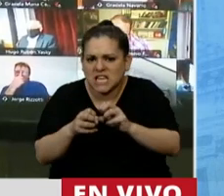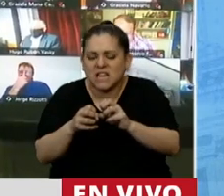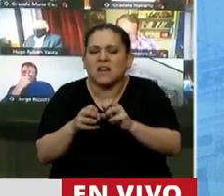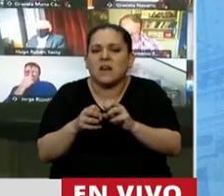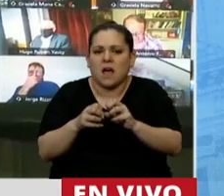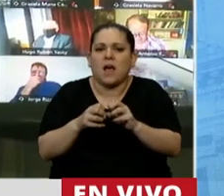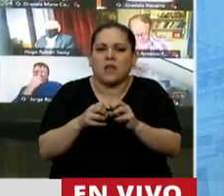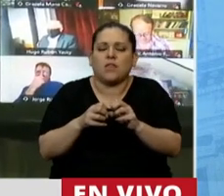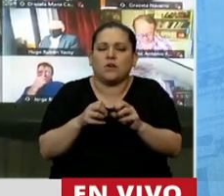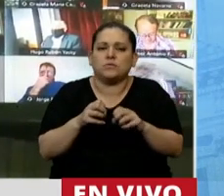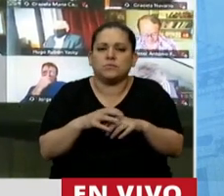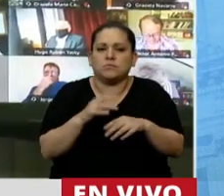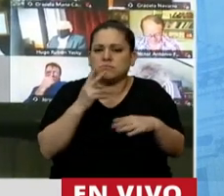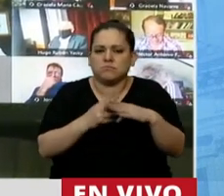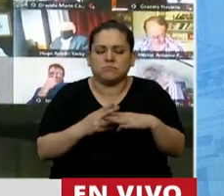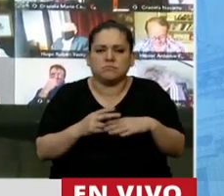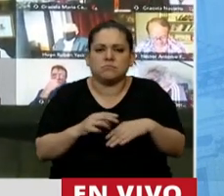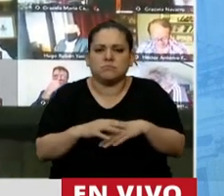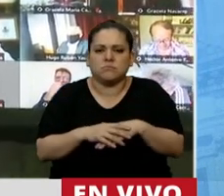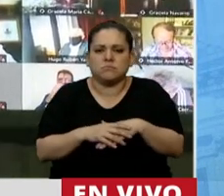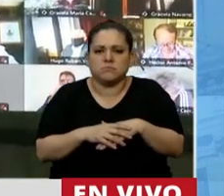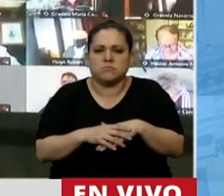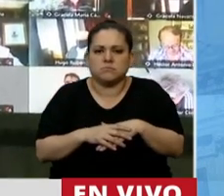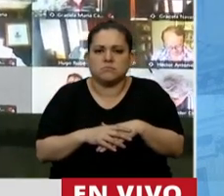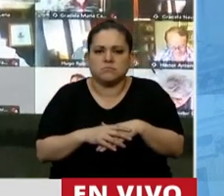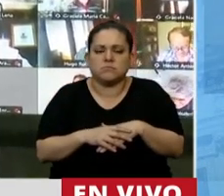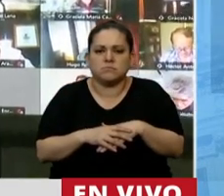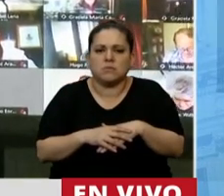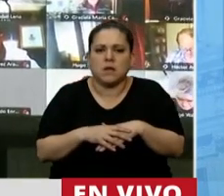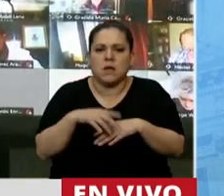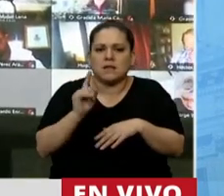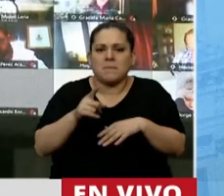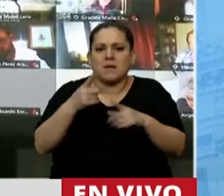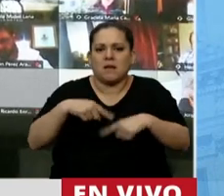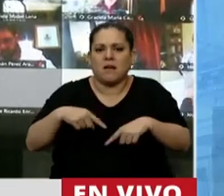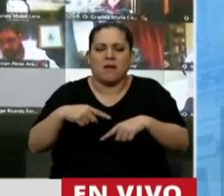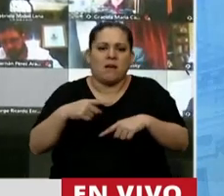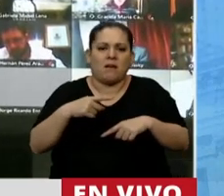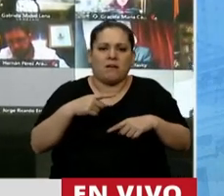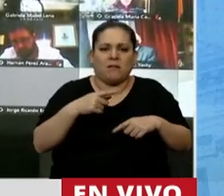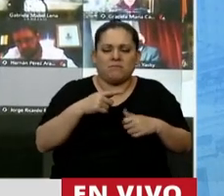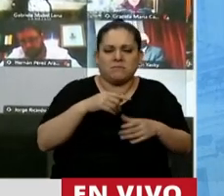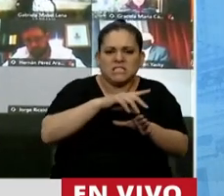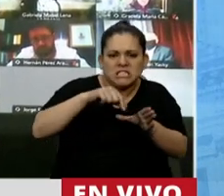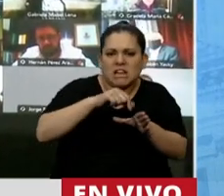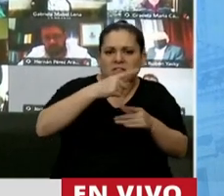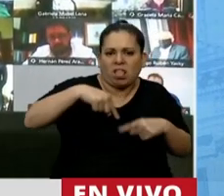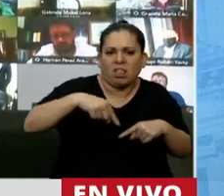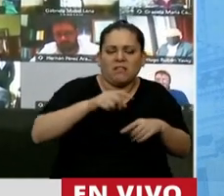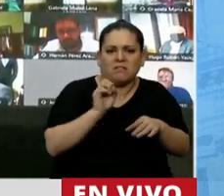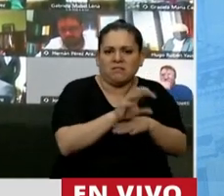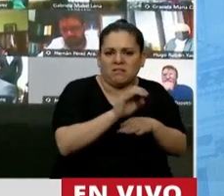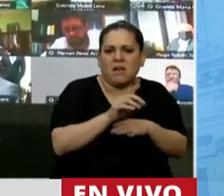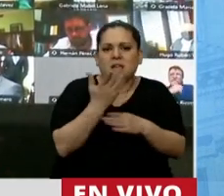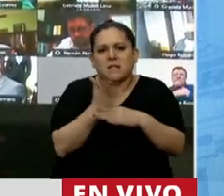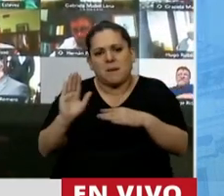aprovechados, por ejemplo, el tratamiento de los desechos orgánicos, el tratamiento del plástico, en la